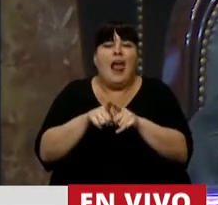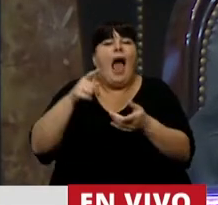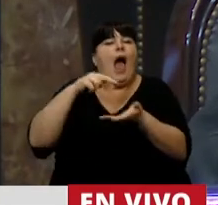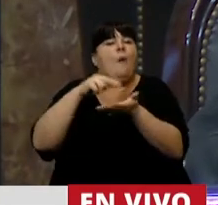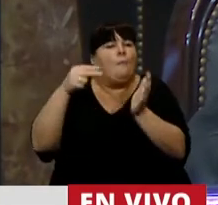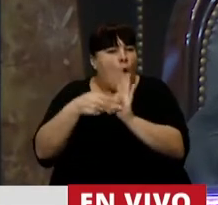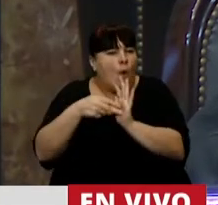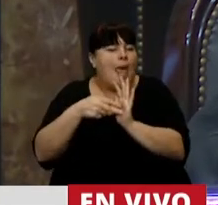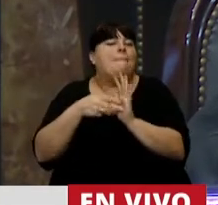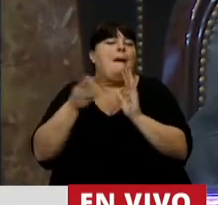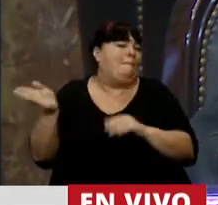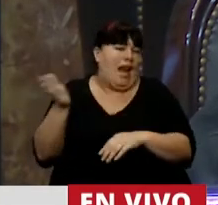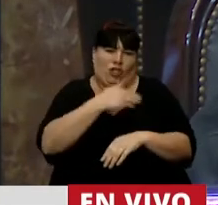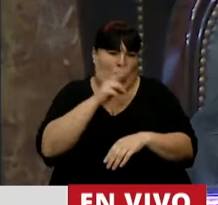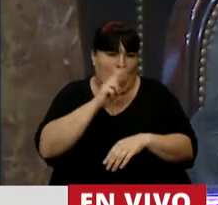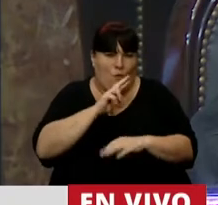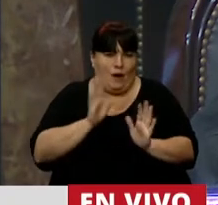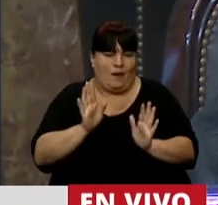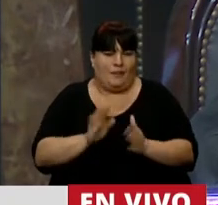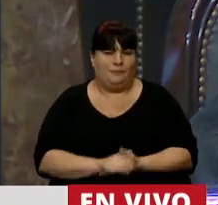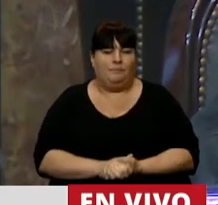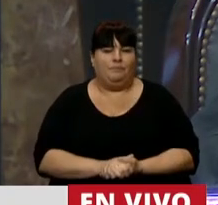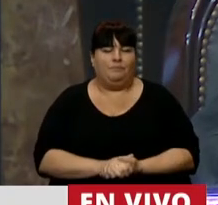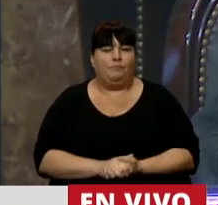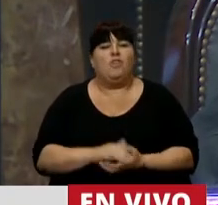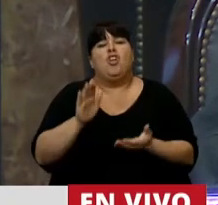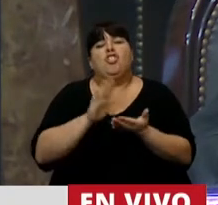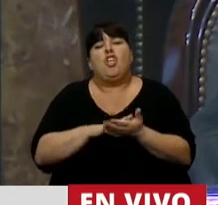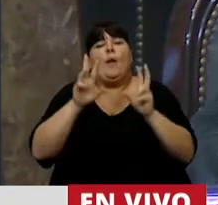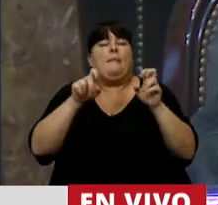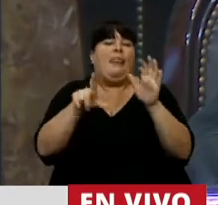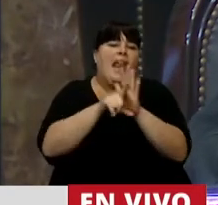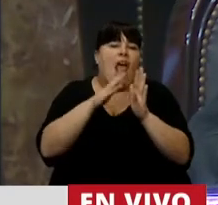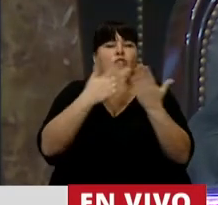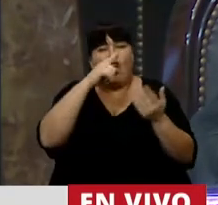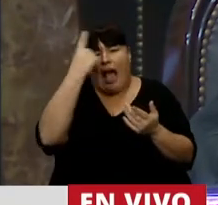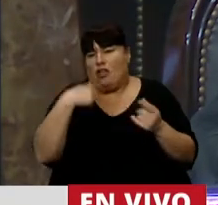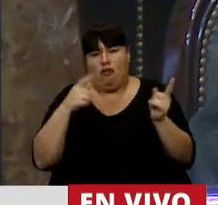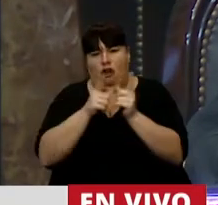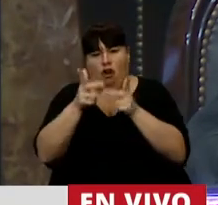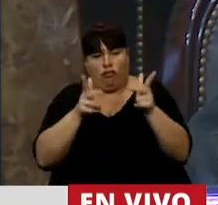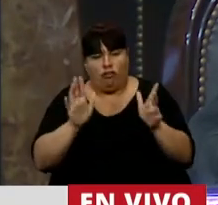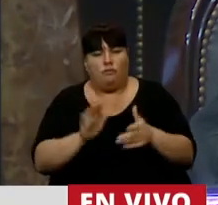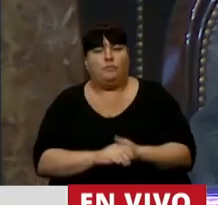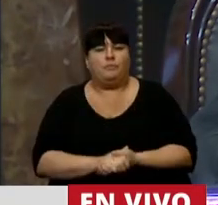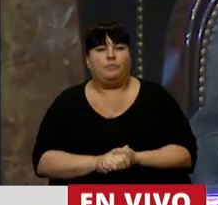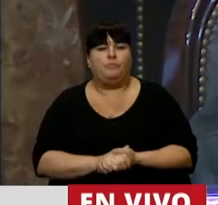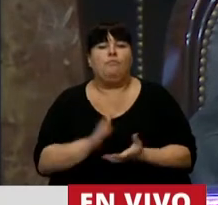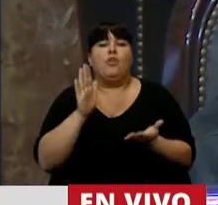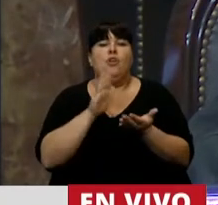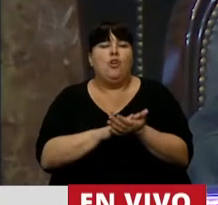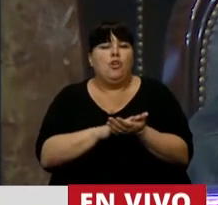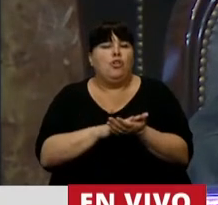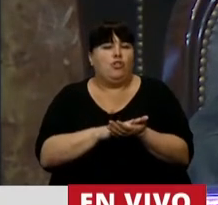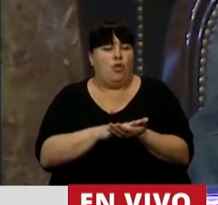problemática que atraviesa transversalmente. Respecto al marco constitucional, un par de palabras. En cuanto